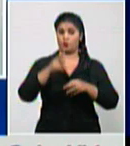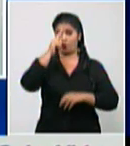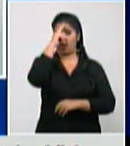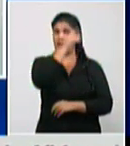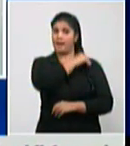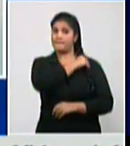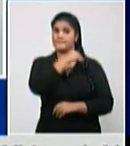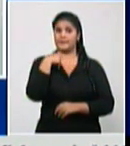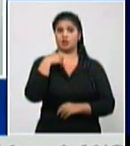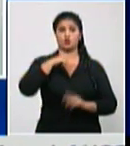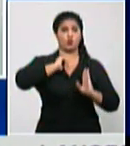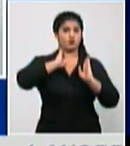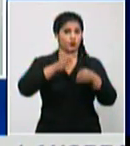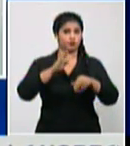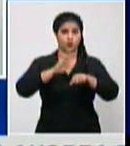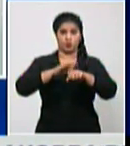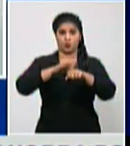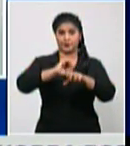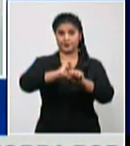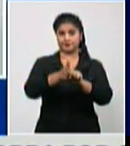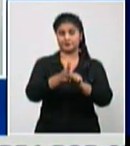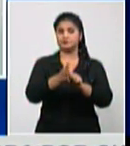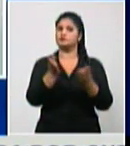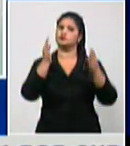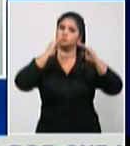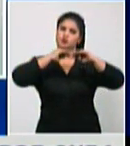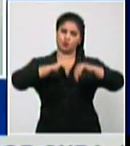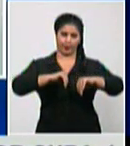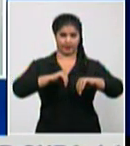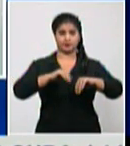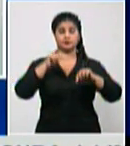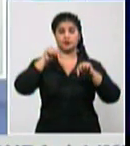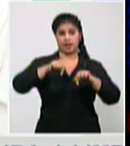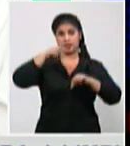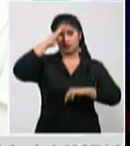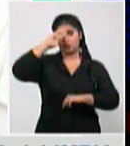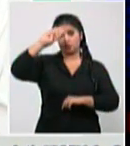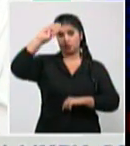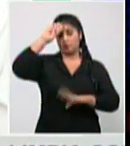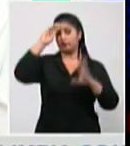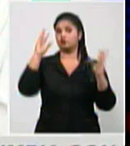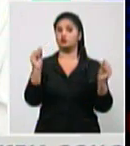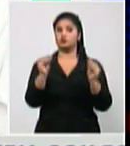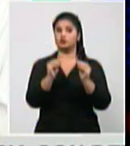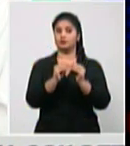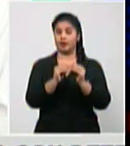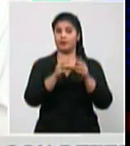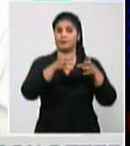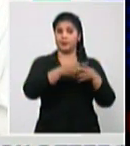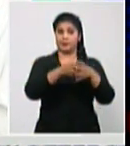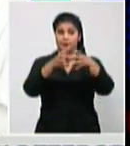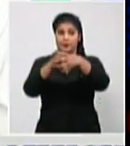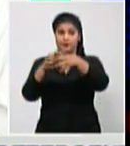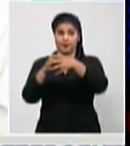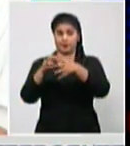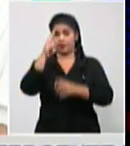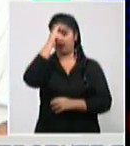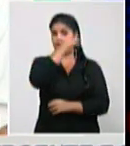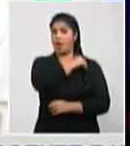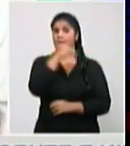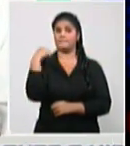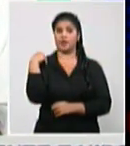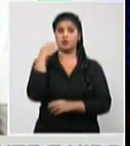de colaboradores o hemos tenido 56 brigadas de colaboradores en diferentes países apoyando el trabajo